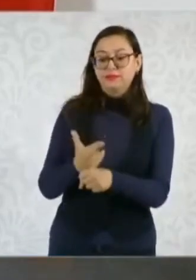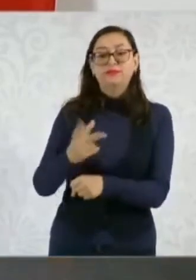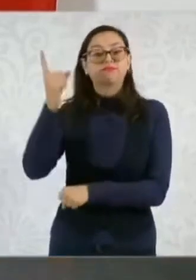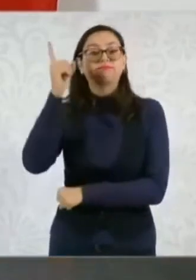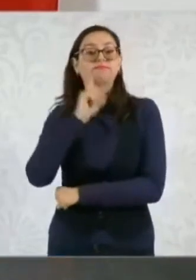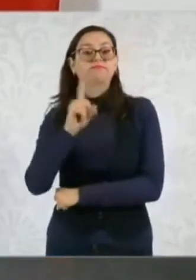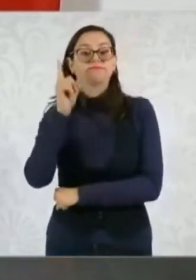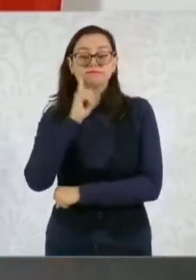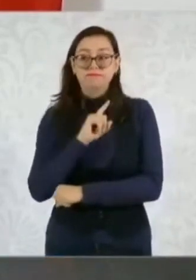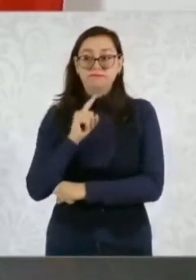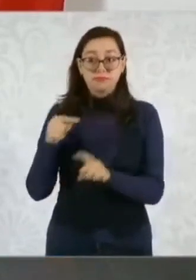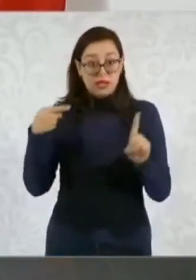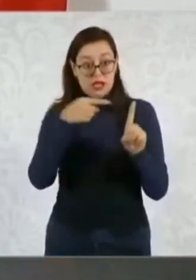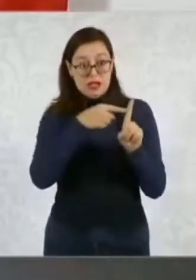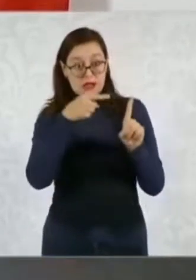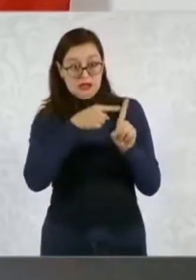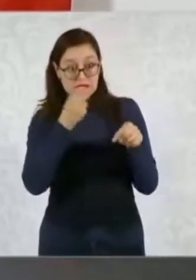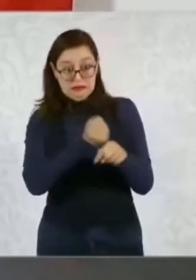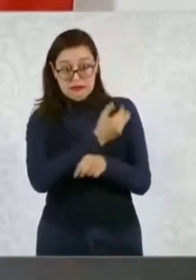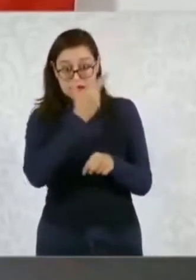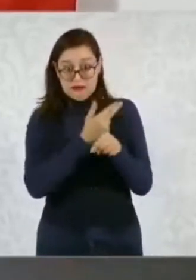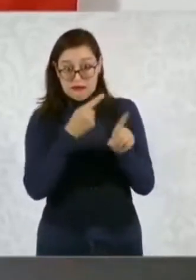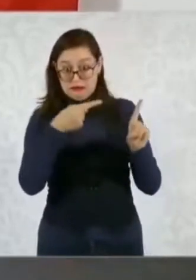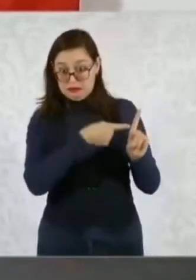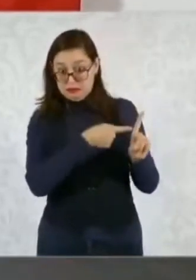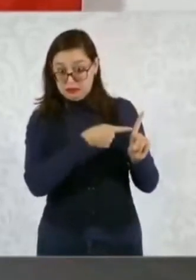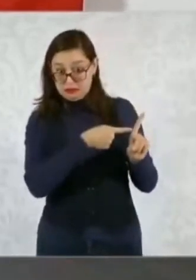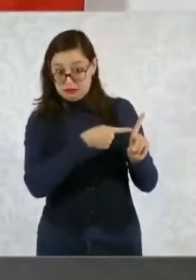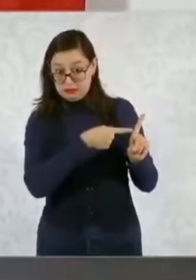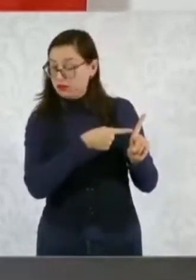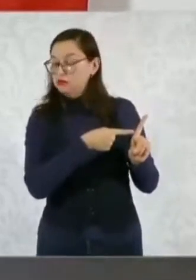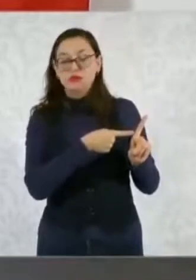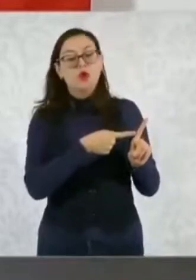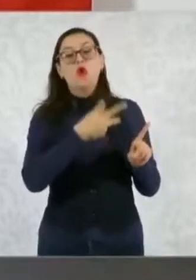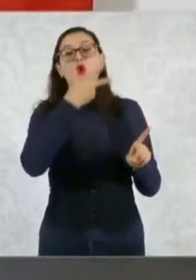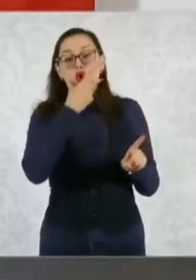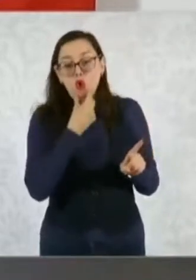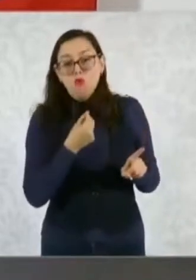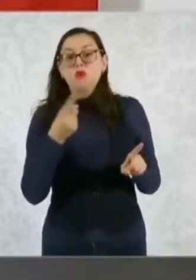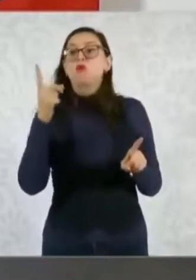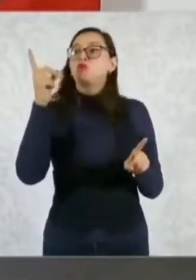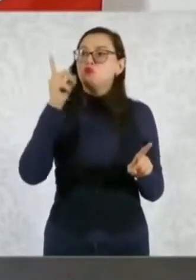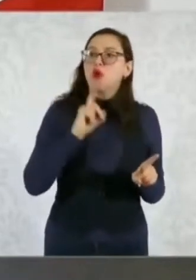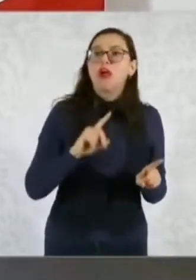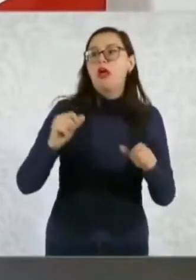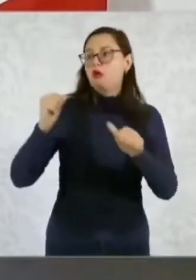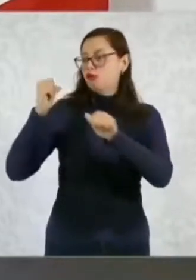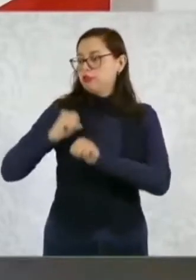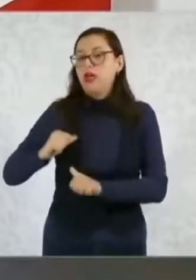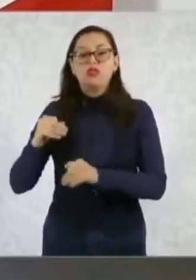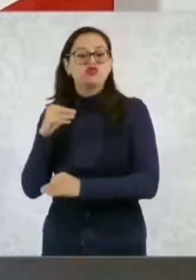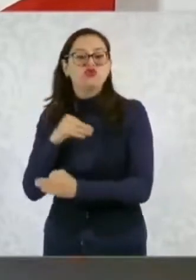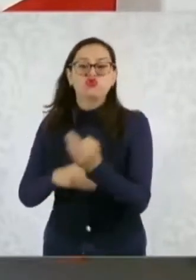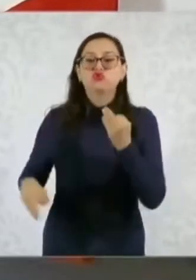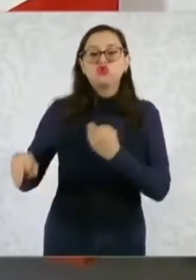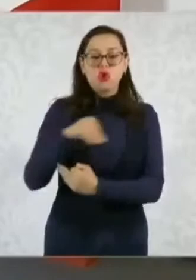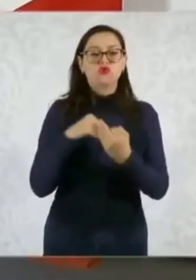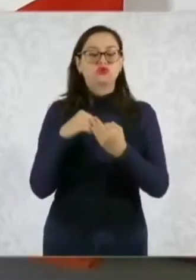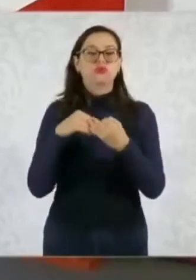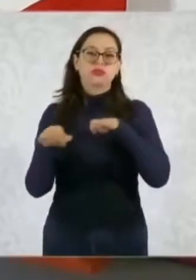de Citlaly, sino de las mujeres y hombres del gabinete y de los otros poderes, porque también